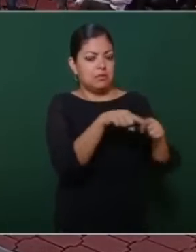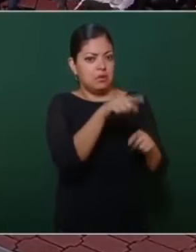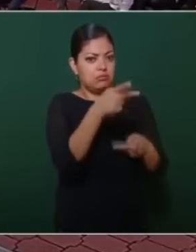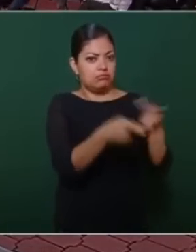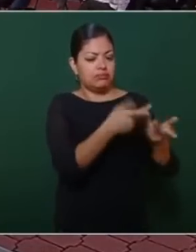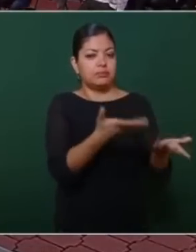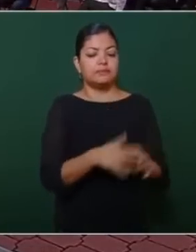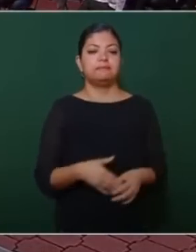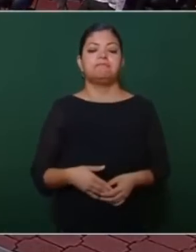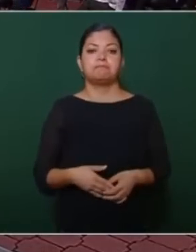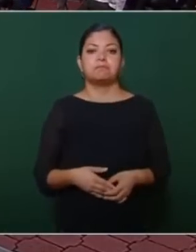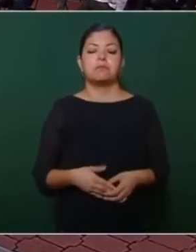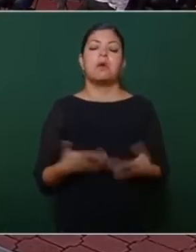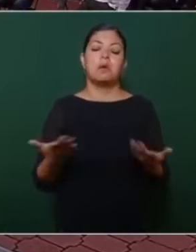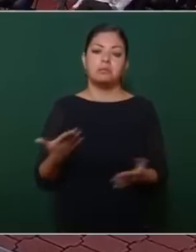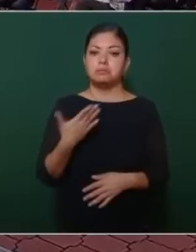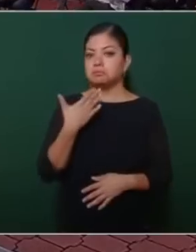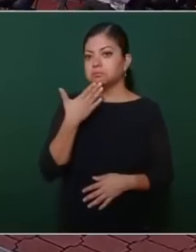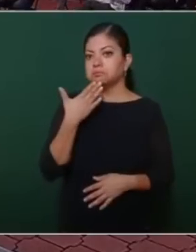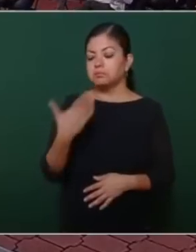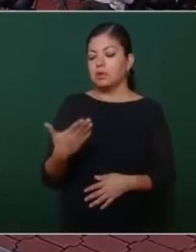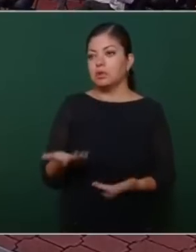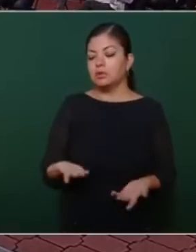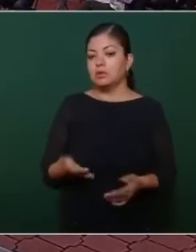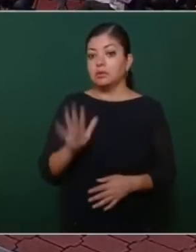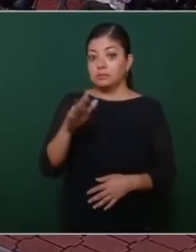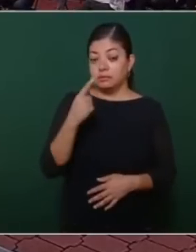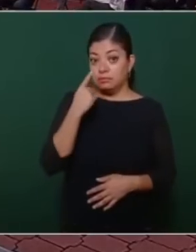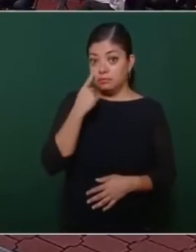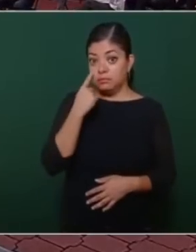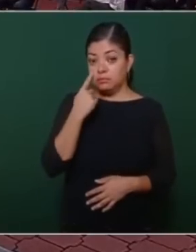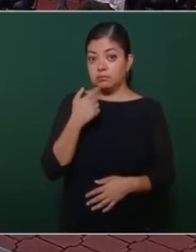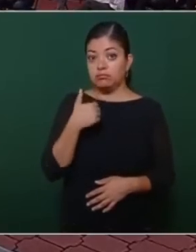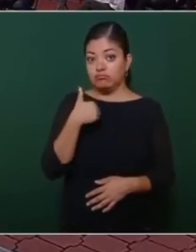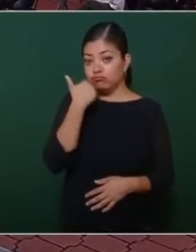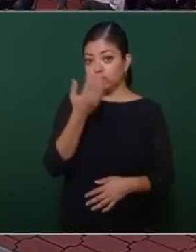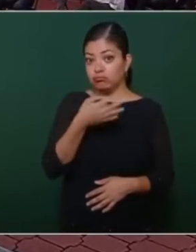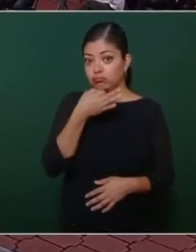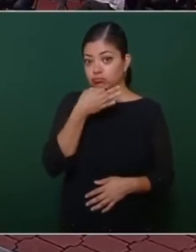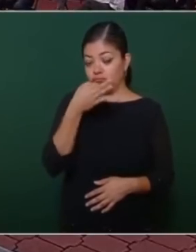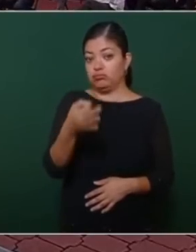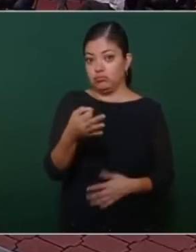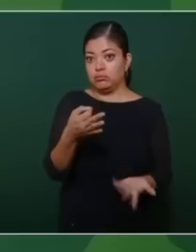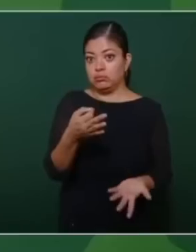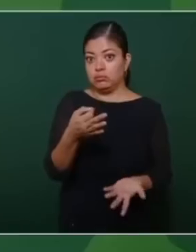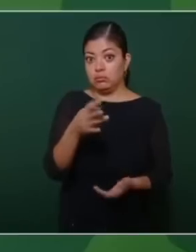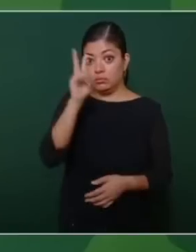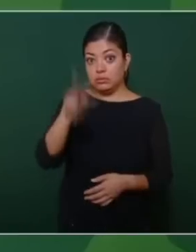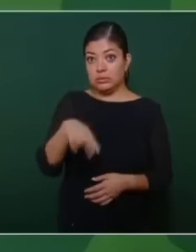Bueno, en primer lugar decir que no hay ninguna violación